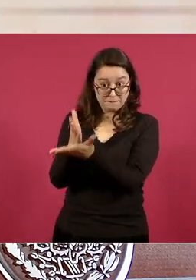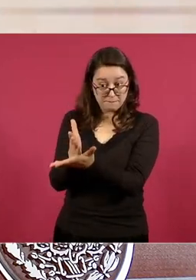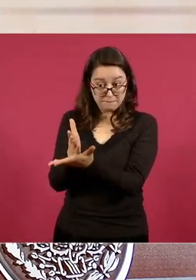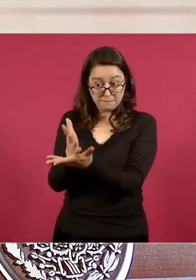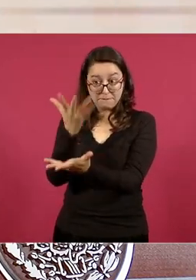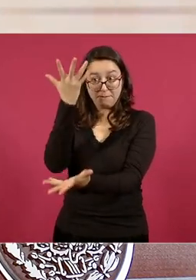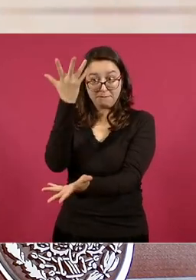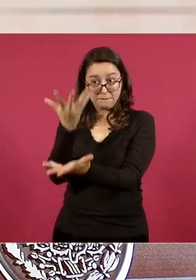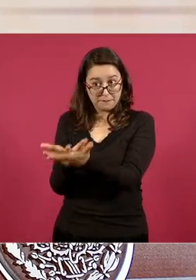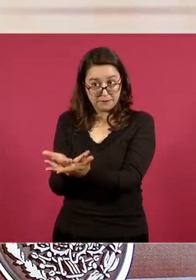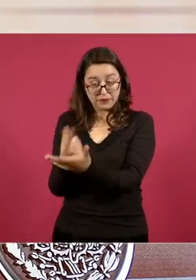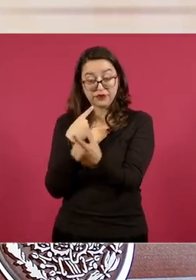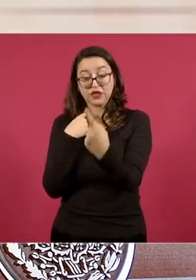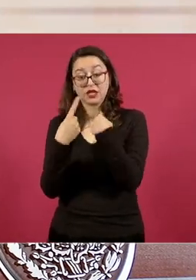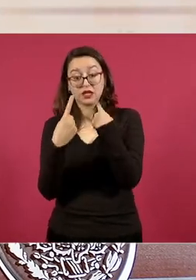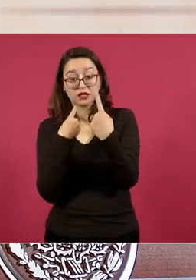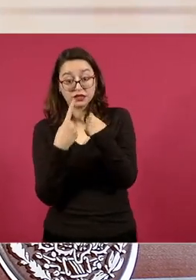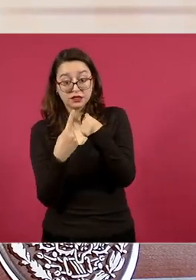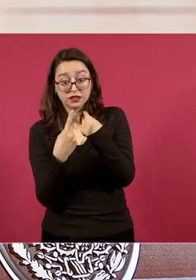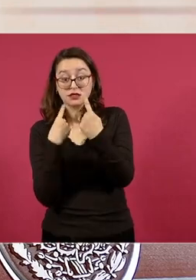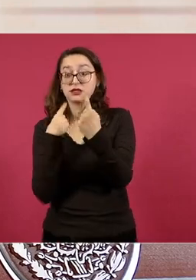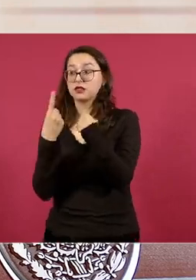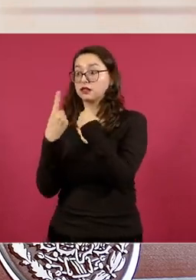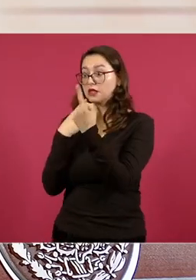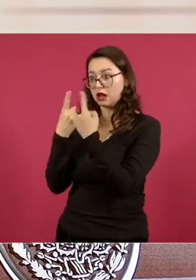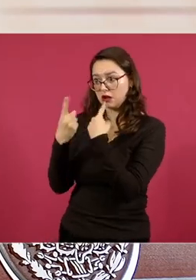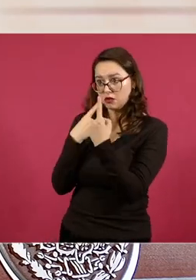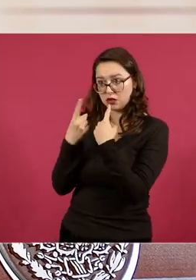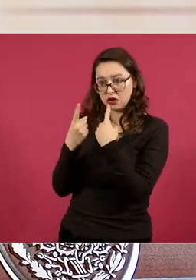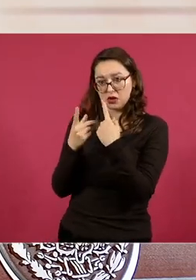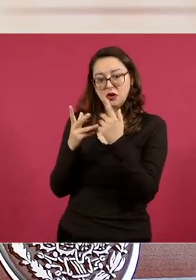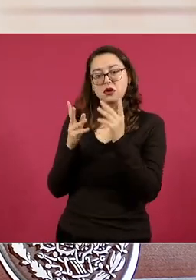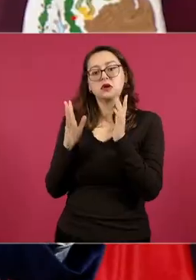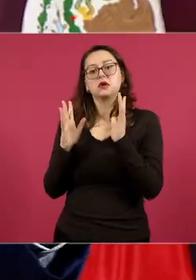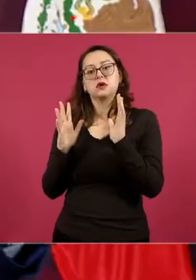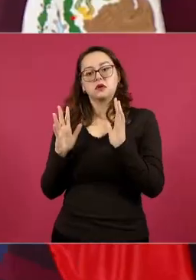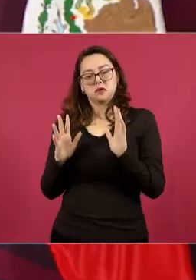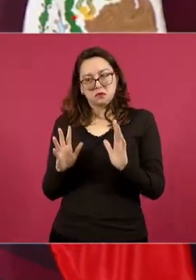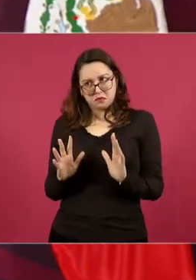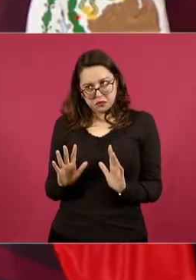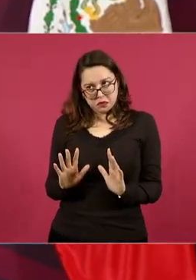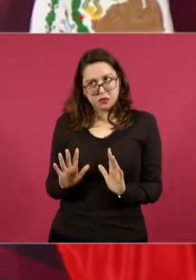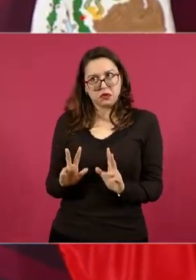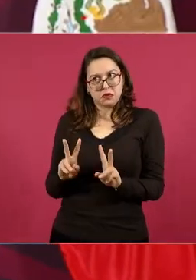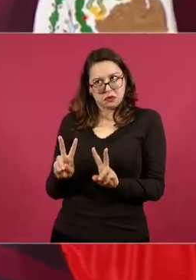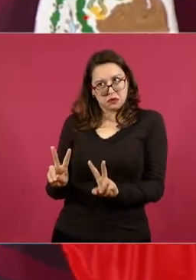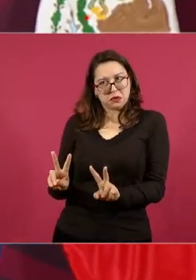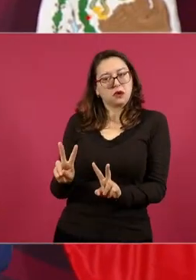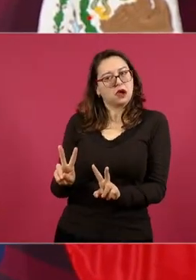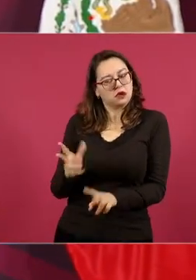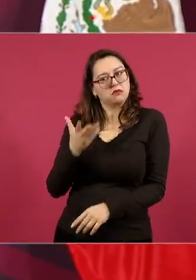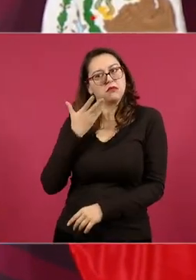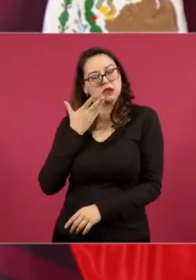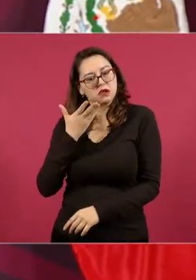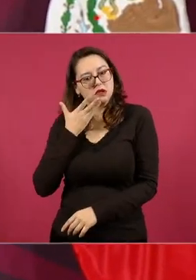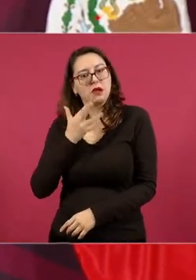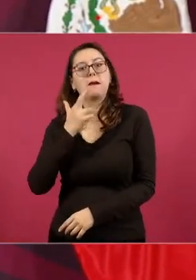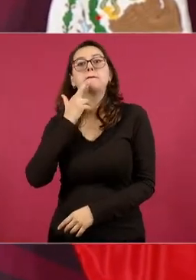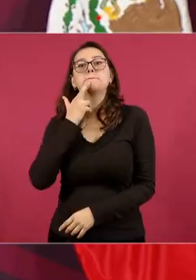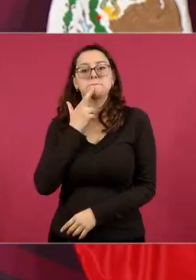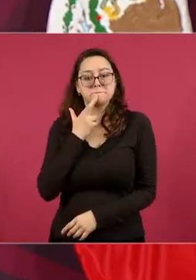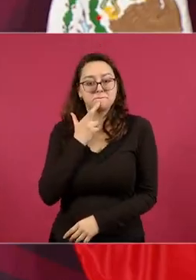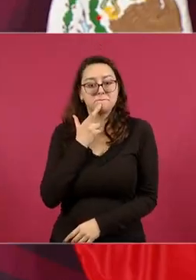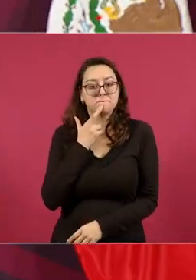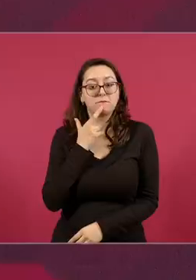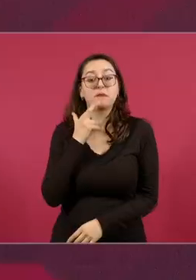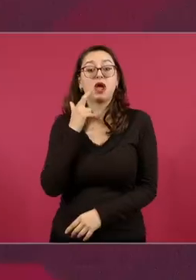negociación aún con intercambio de detenidos pero ya es